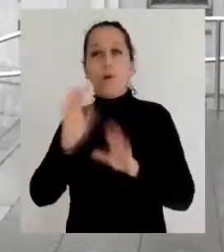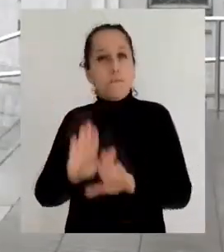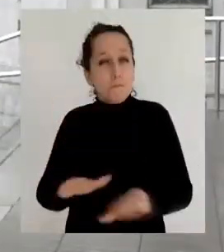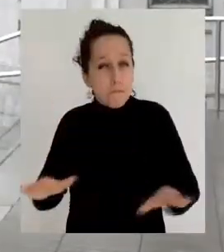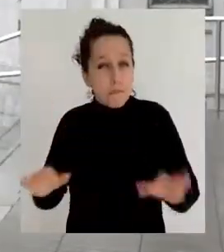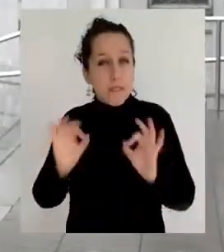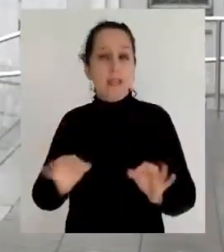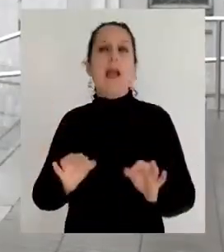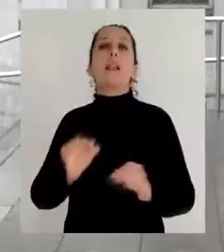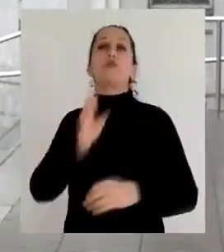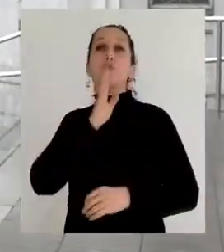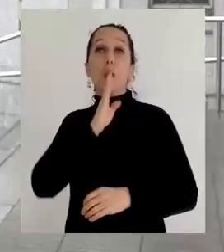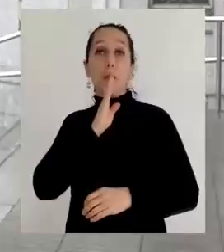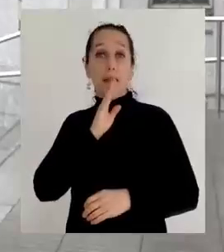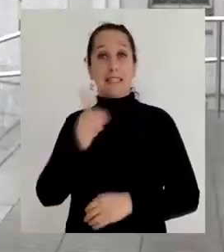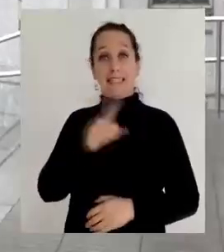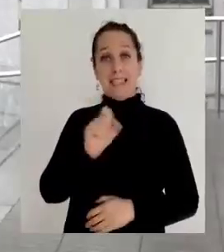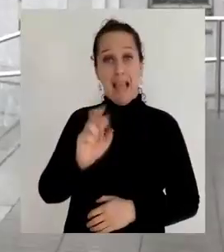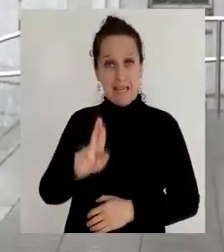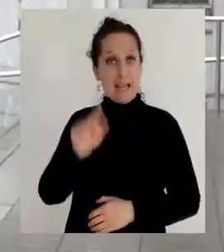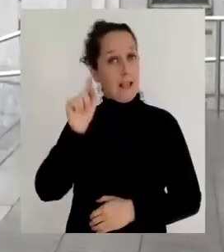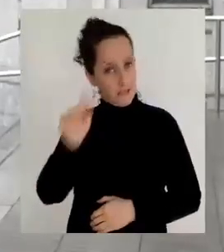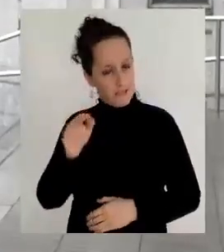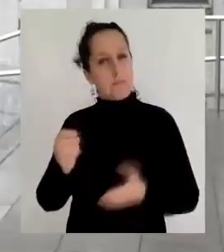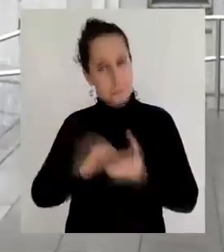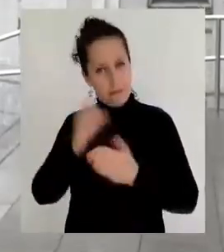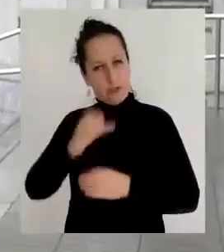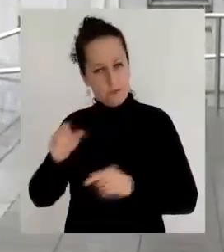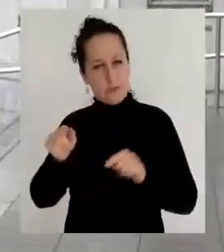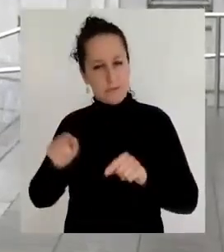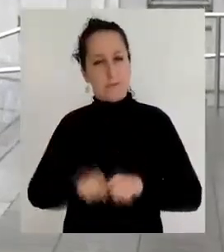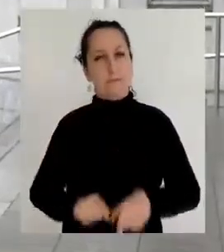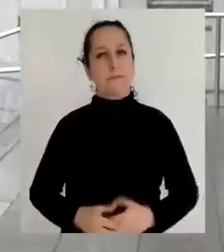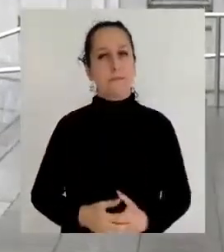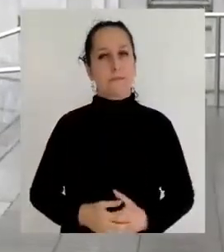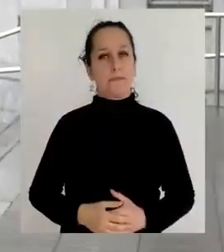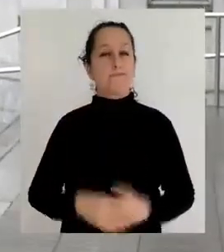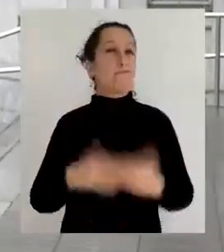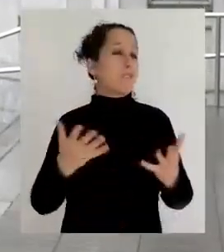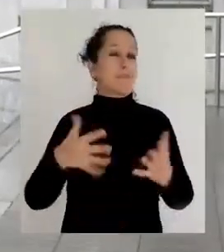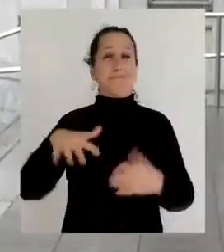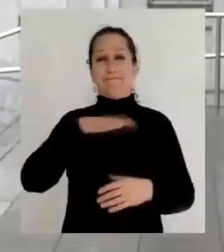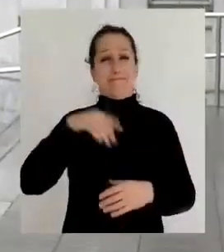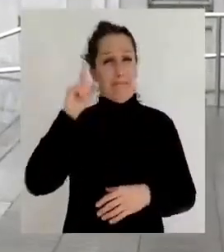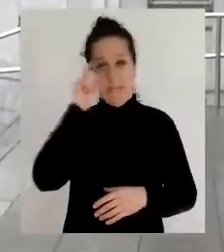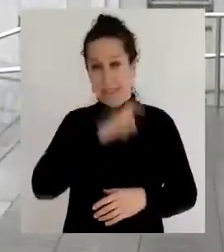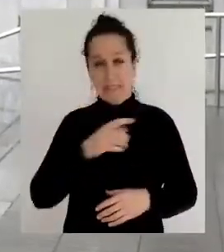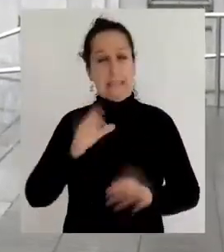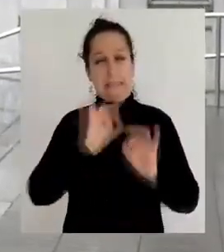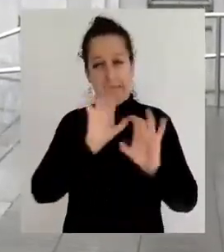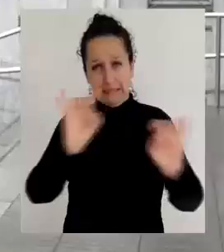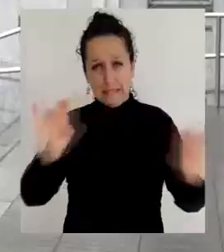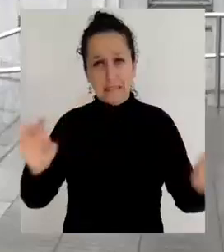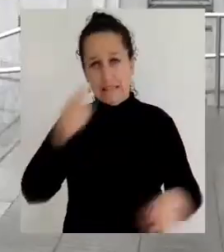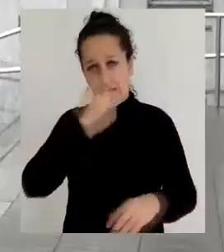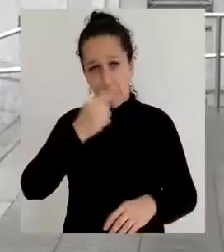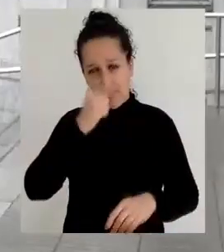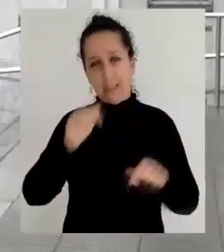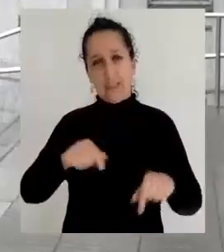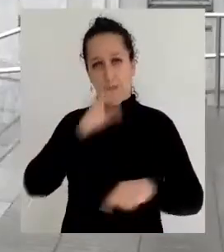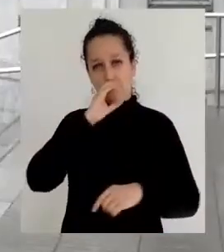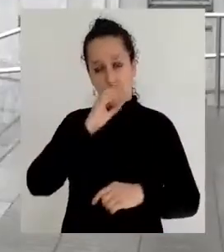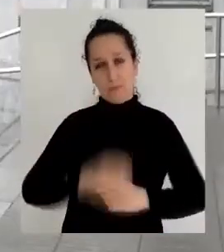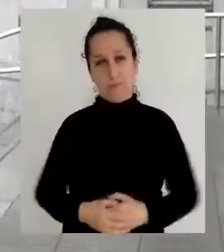all, in the Zartucapel. So, what we seek, then, is to face this complex scenario of the virus and influenza